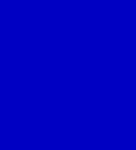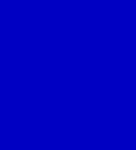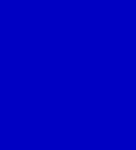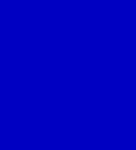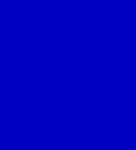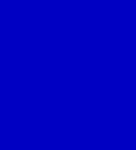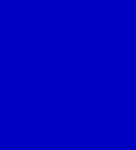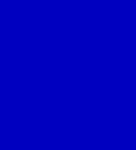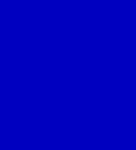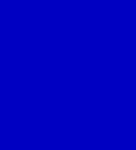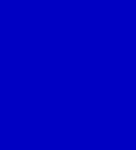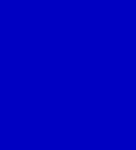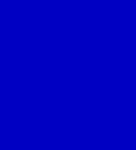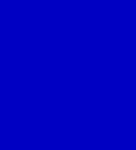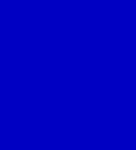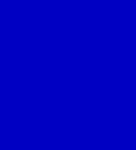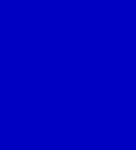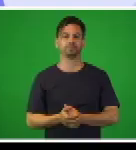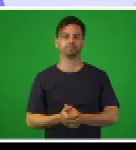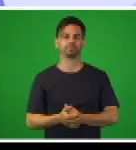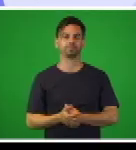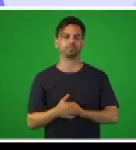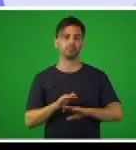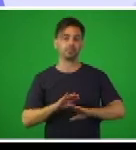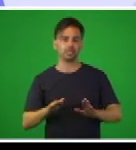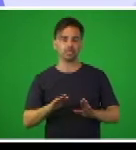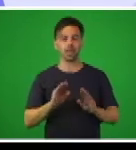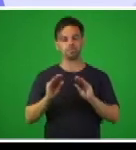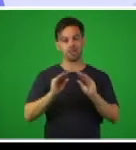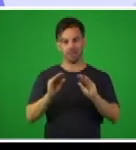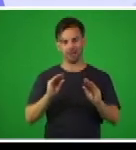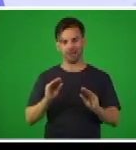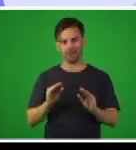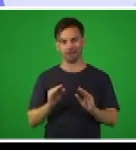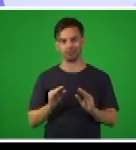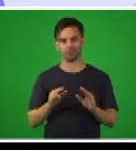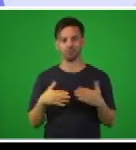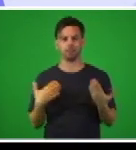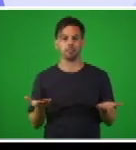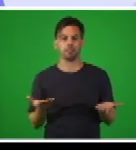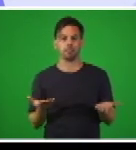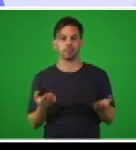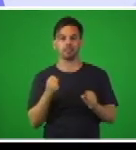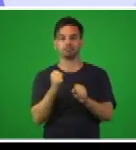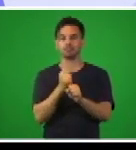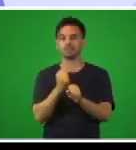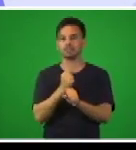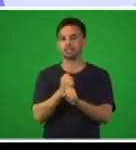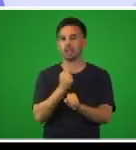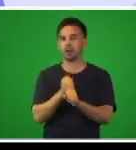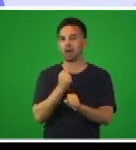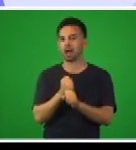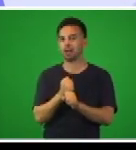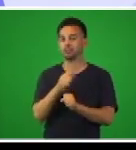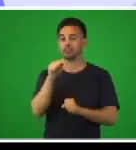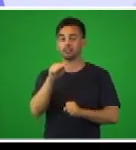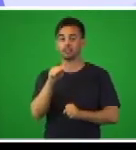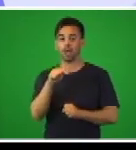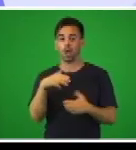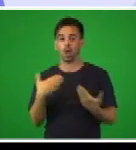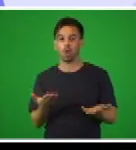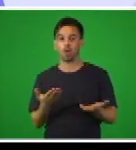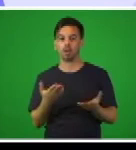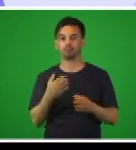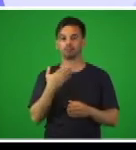¡Gracias! Y ya estamos en condiciones de seguir trabajando, pero en este momento